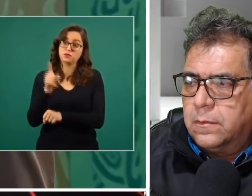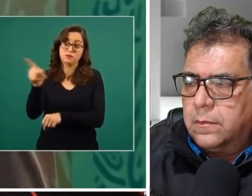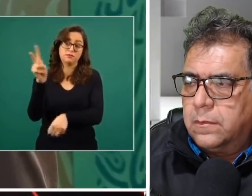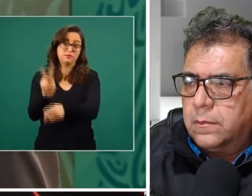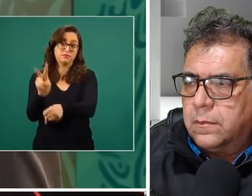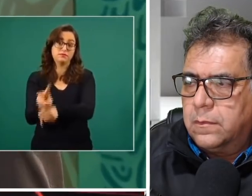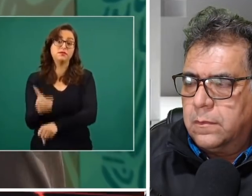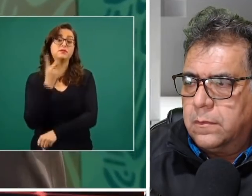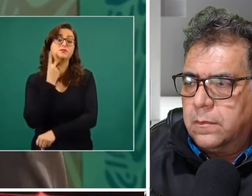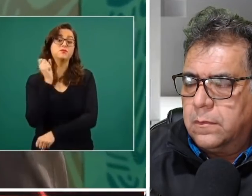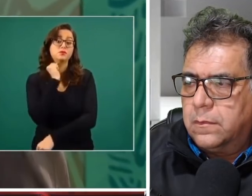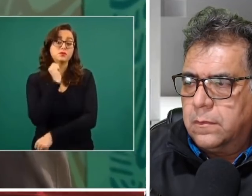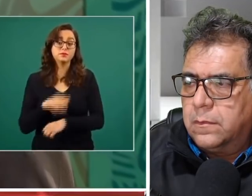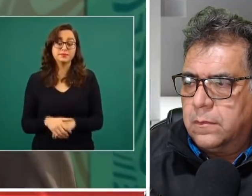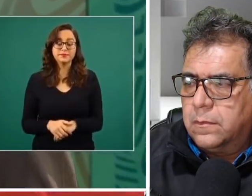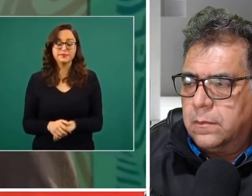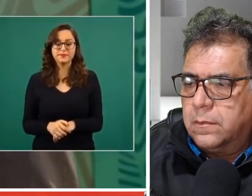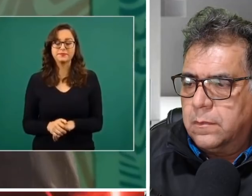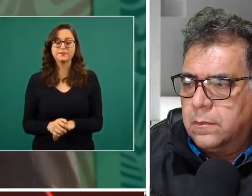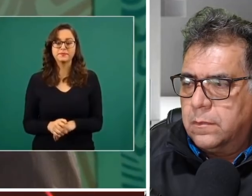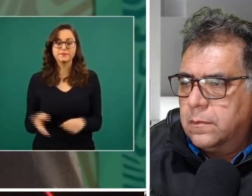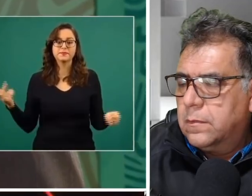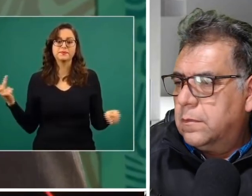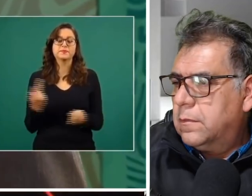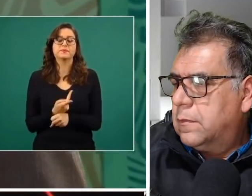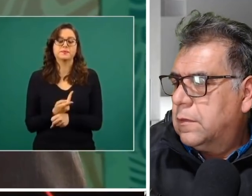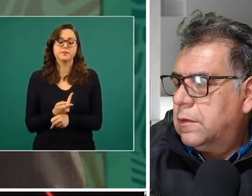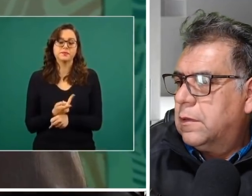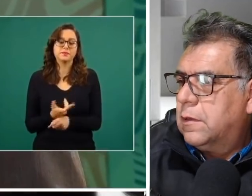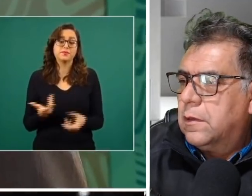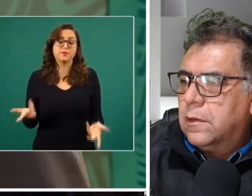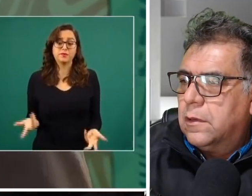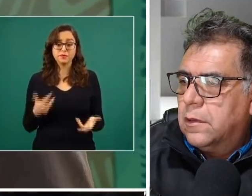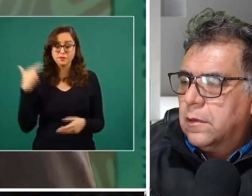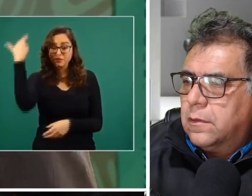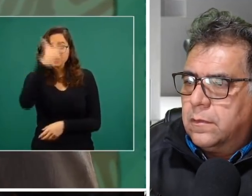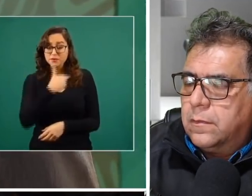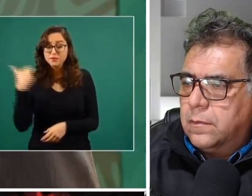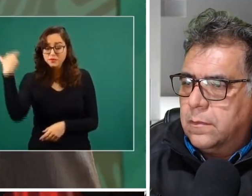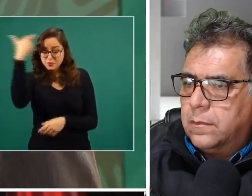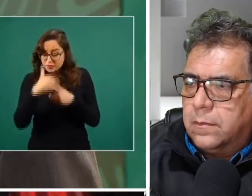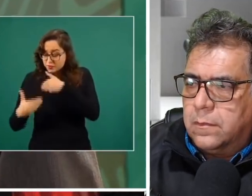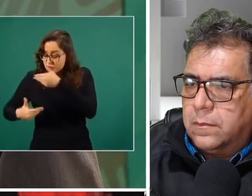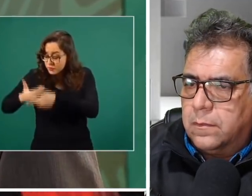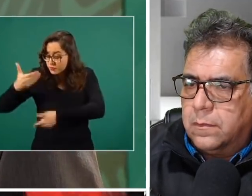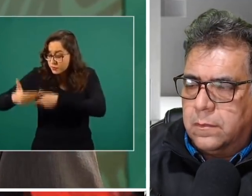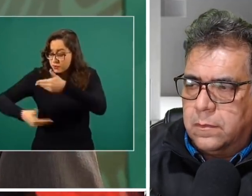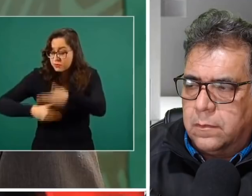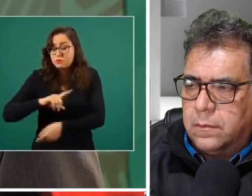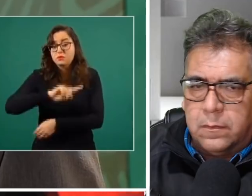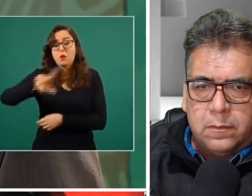auditorías terminadas, ya pasó mucho tiempo, hace falta